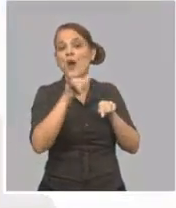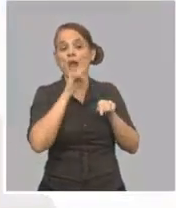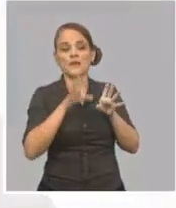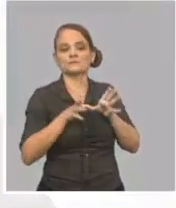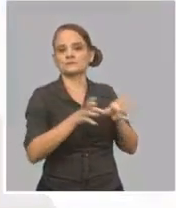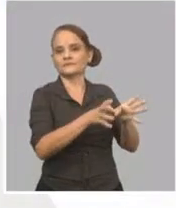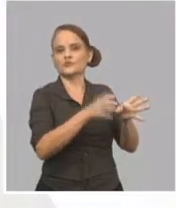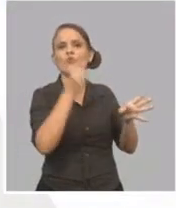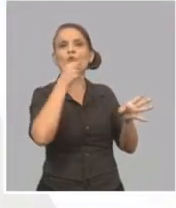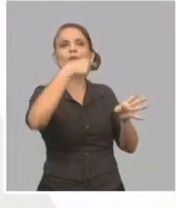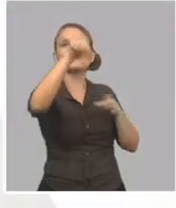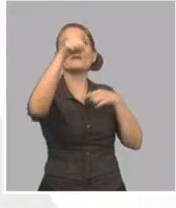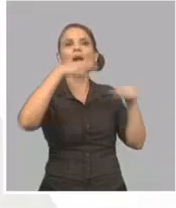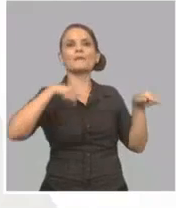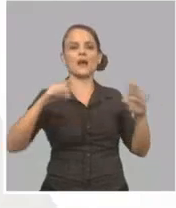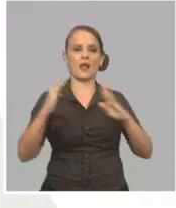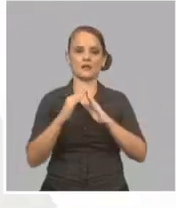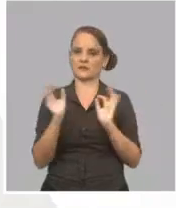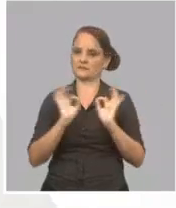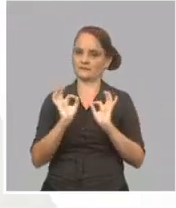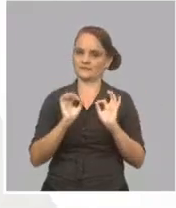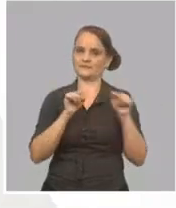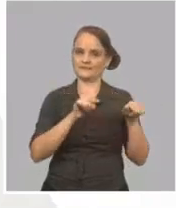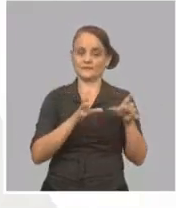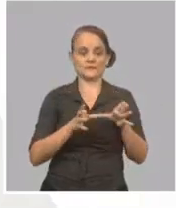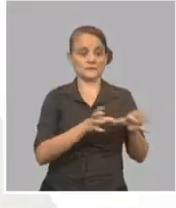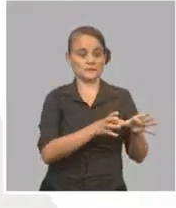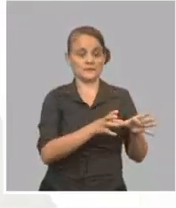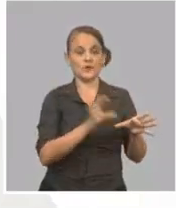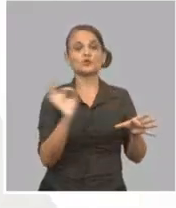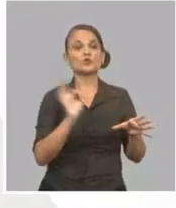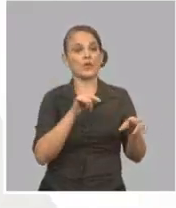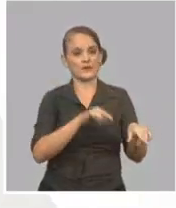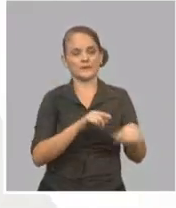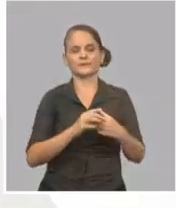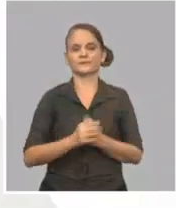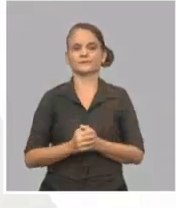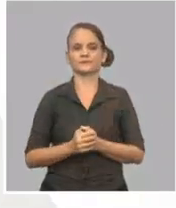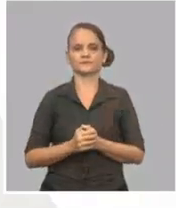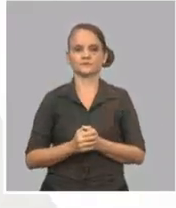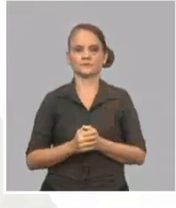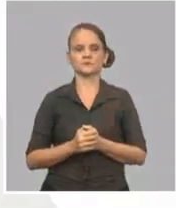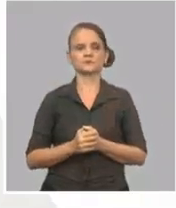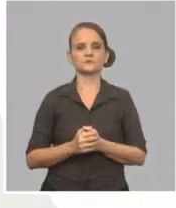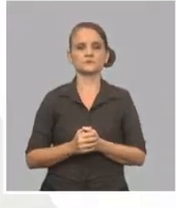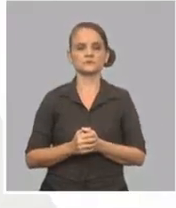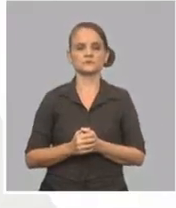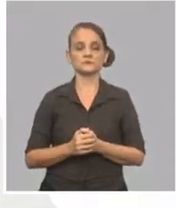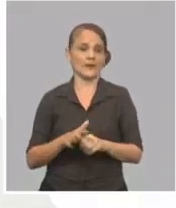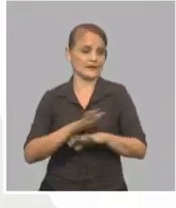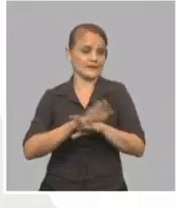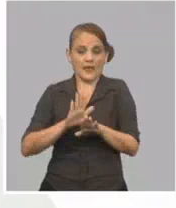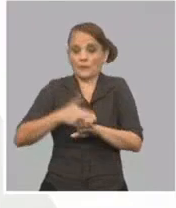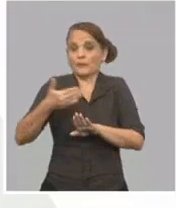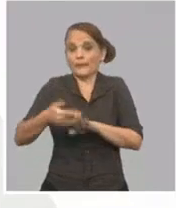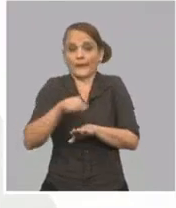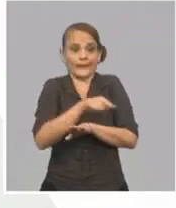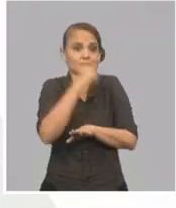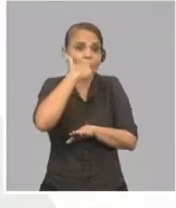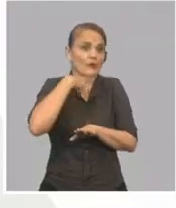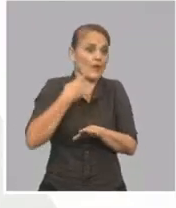se resuelve a llegar a la nueva normalidad. Los trabajadores van y vienen todos los días